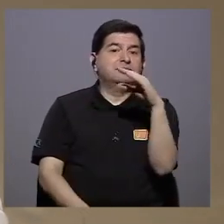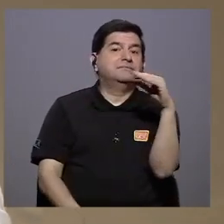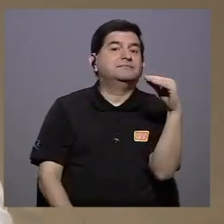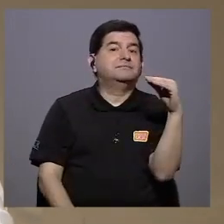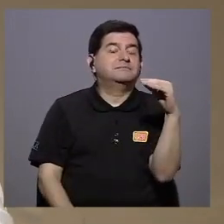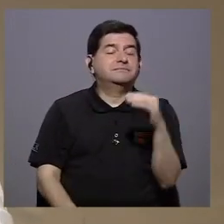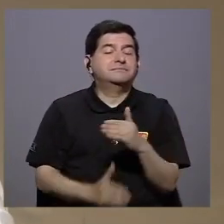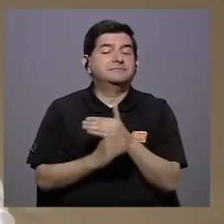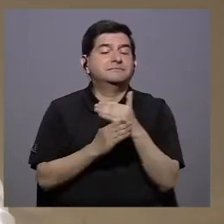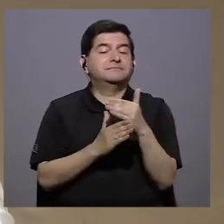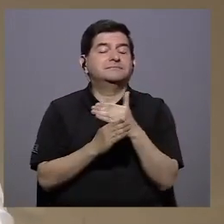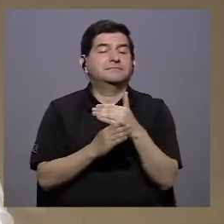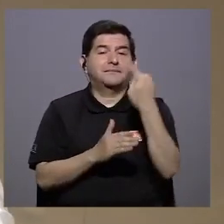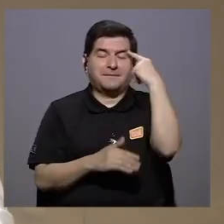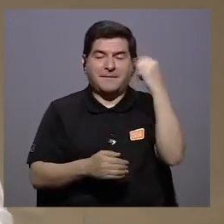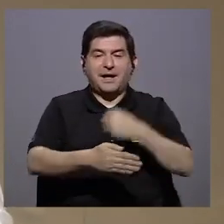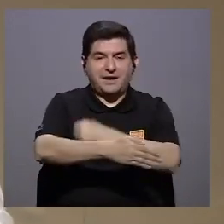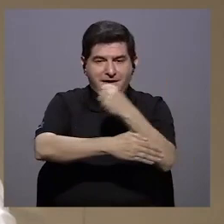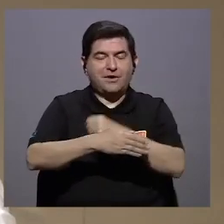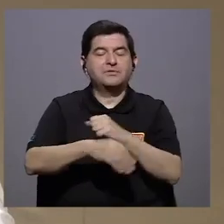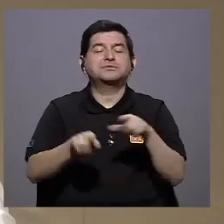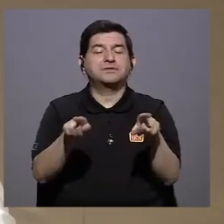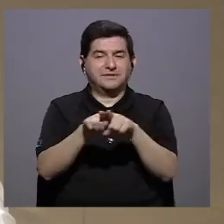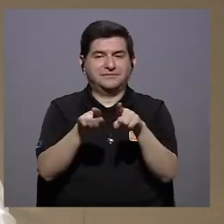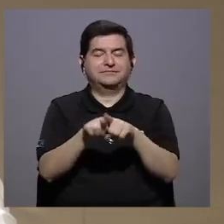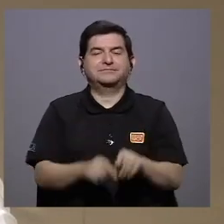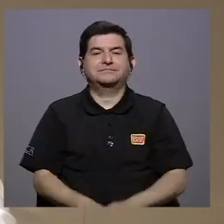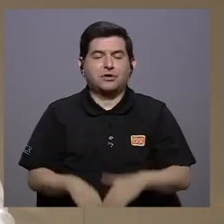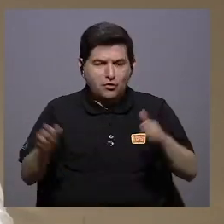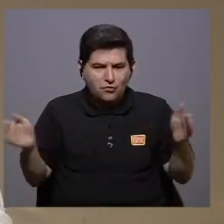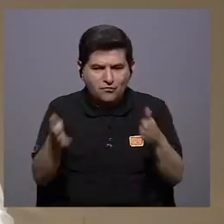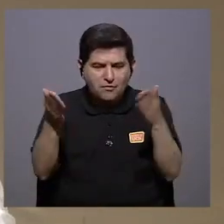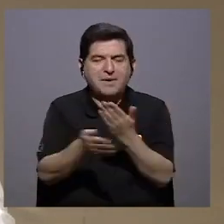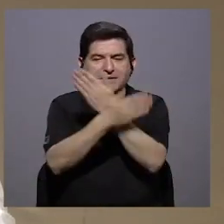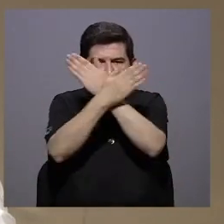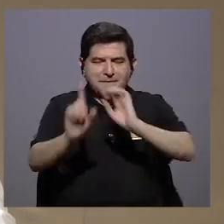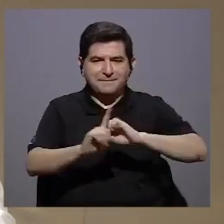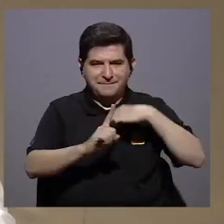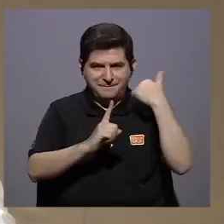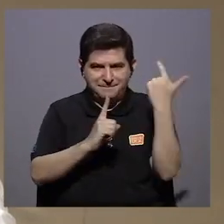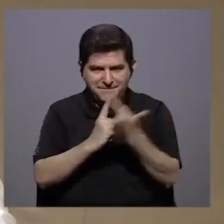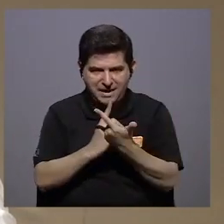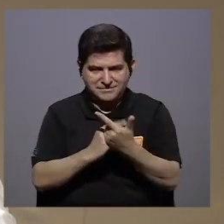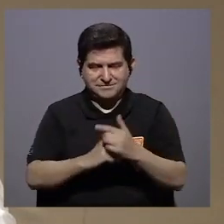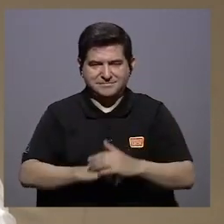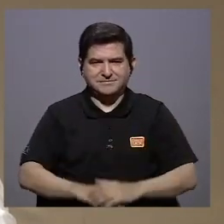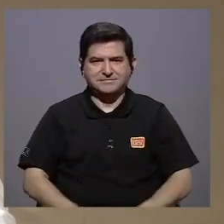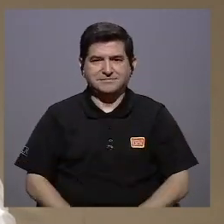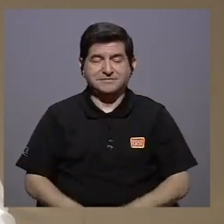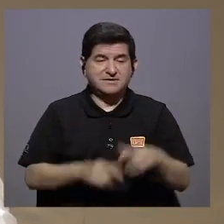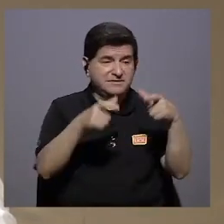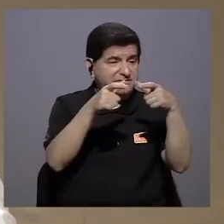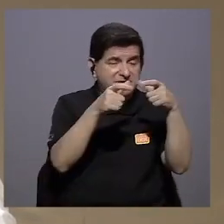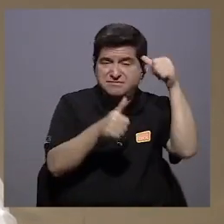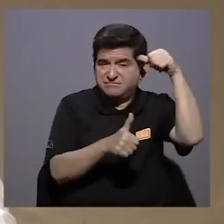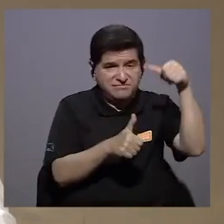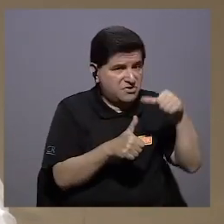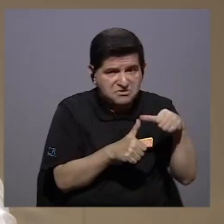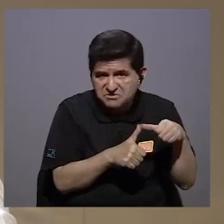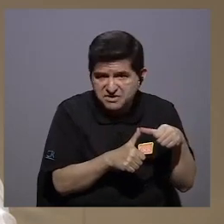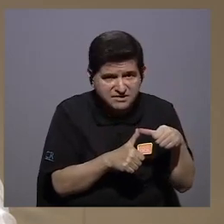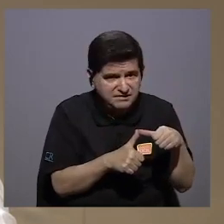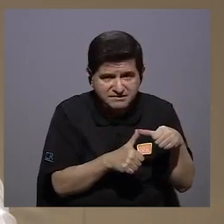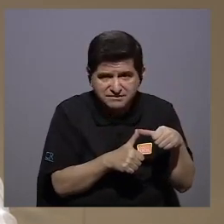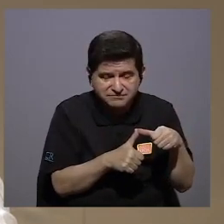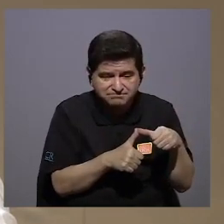compartir para cocinar juntos fomenta una paz social si las élites no recuerdan